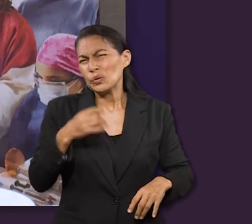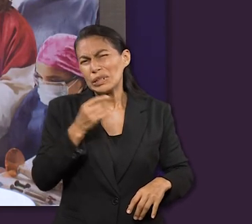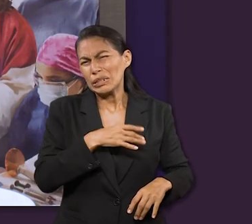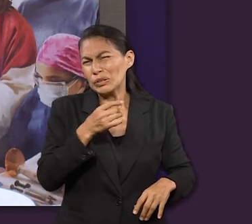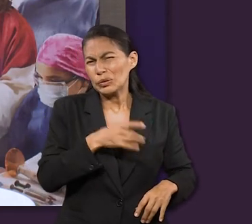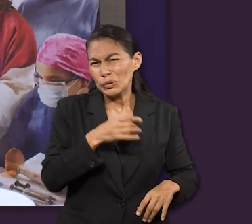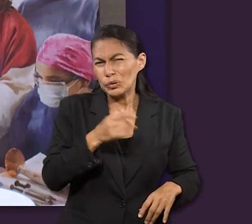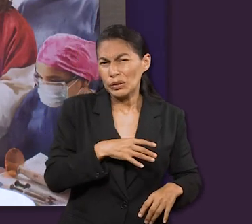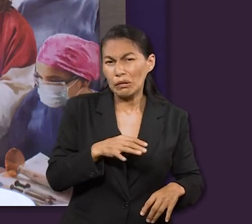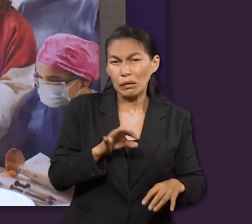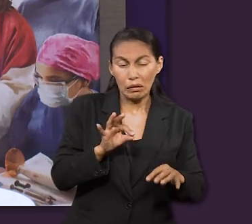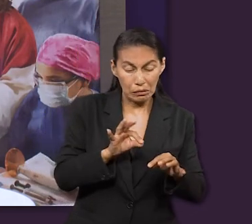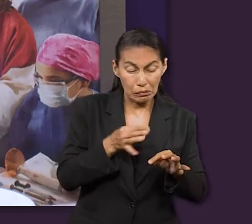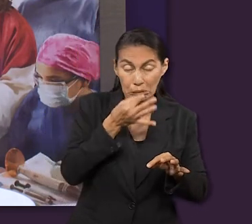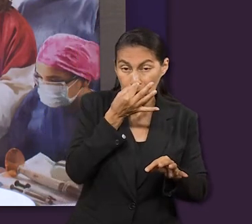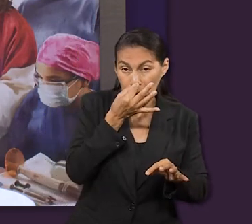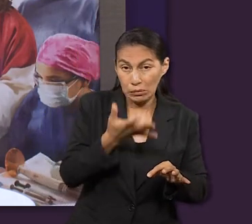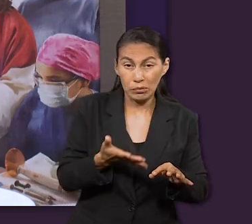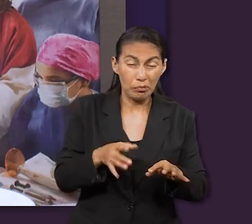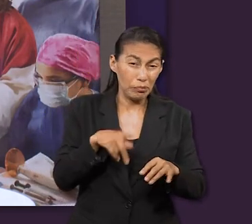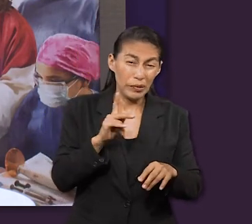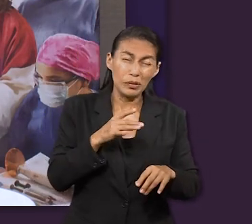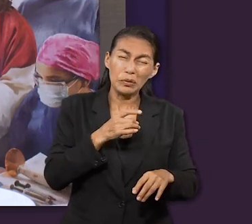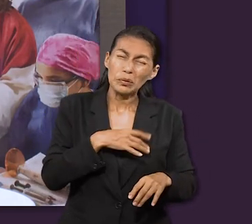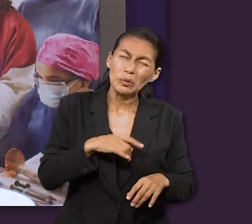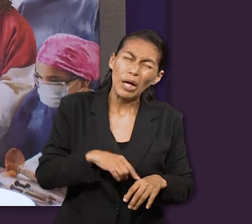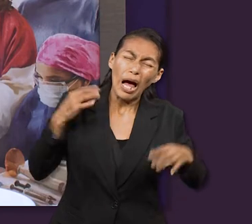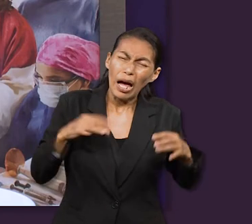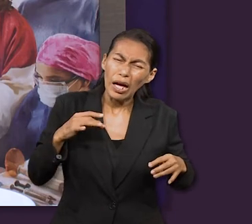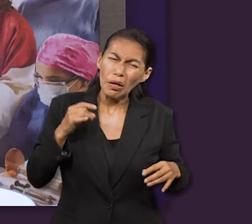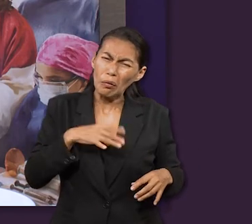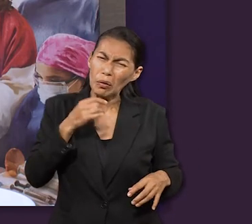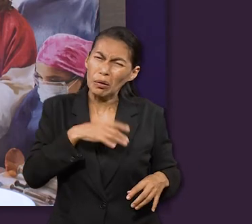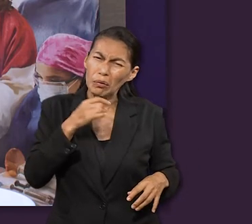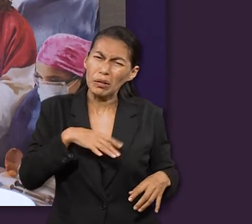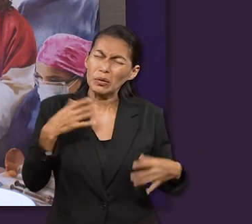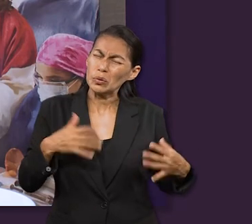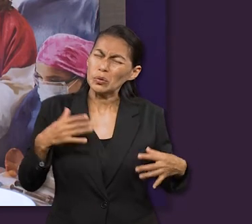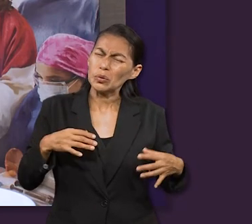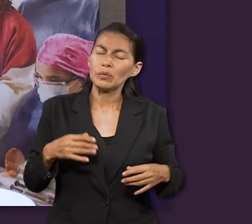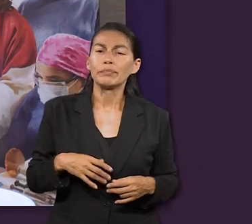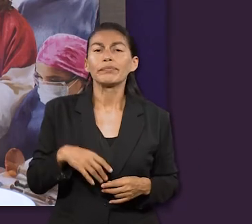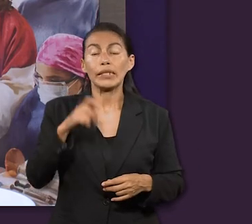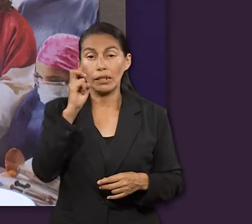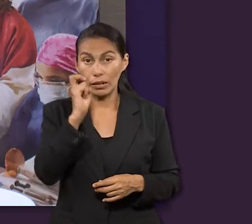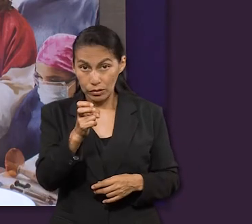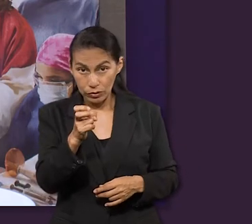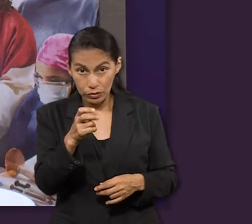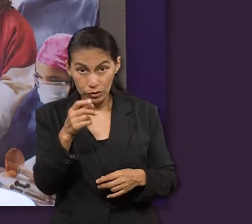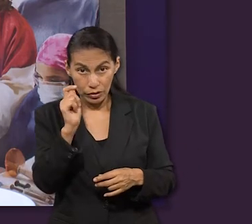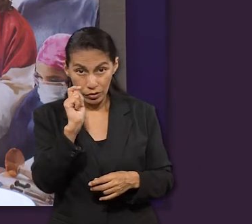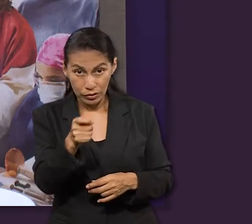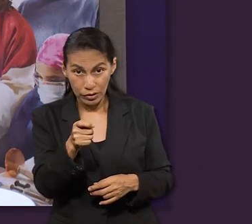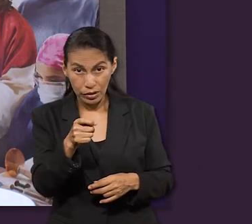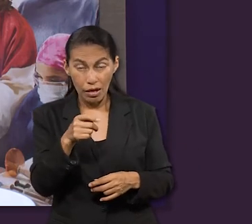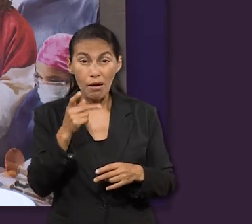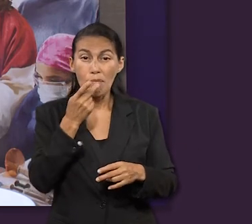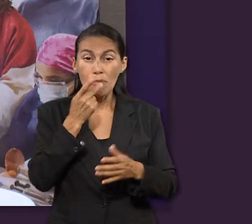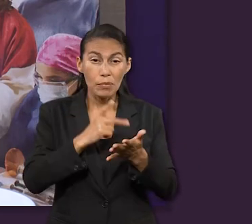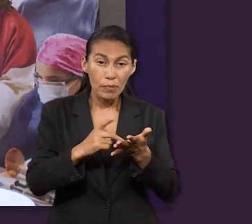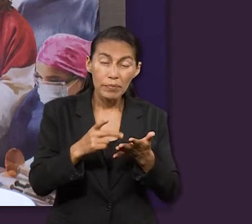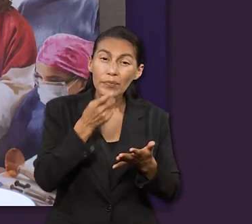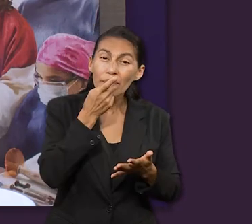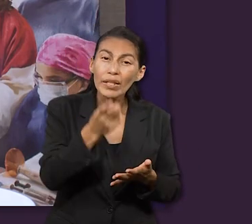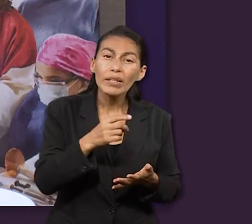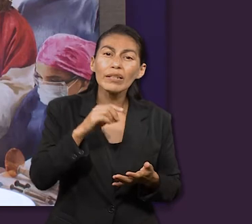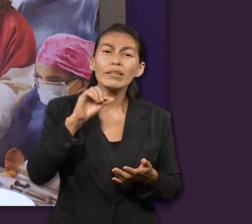podemos pensar en ese momento fastidioso donde quizás aunque es pequeño, hoy sentimos esa incomodidad. A eso hace referencia Pablo cuando habla